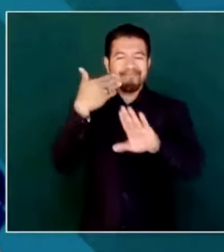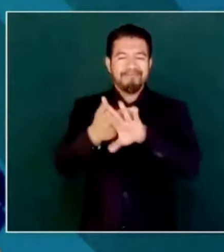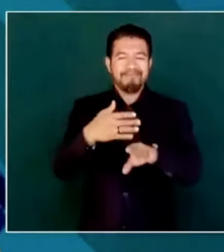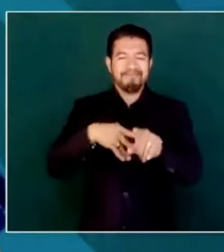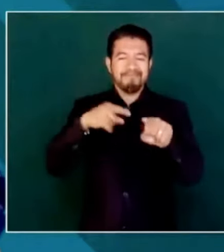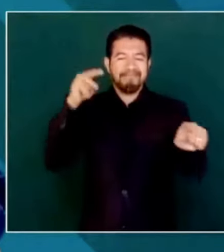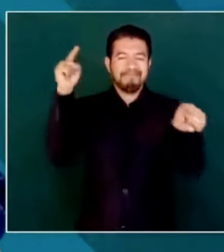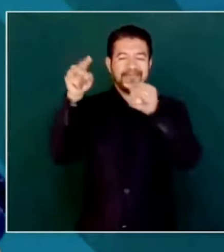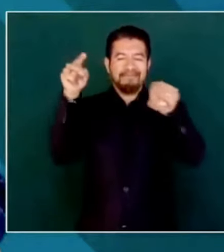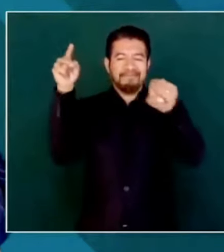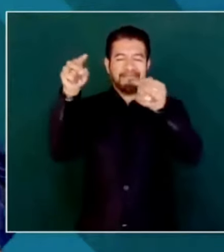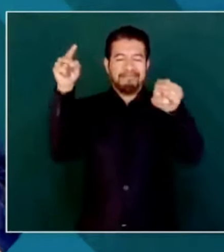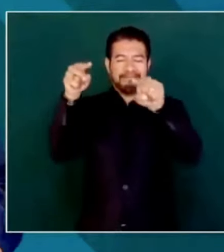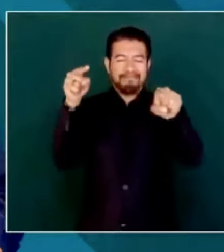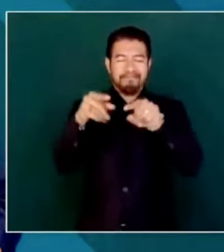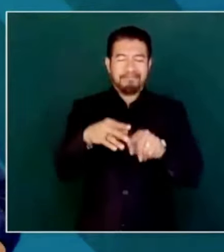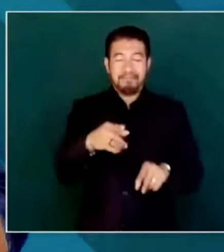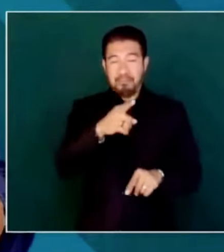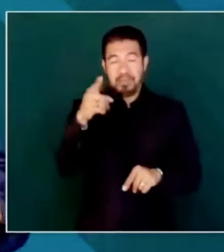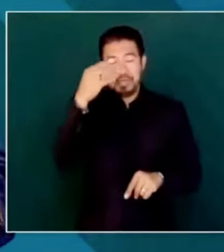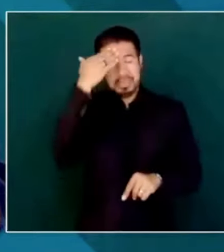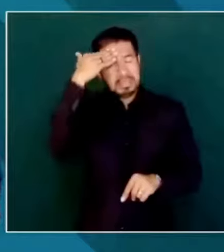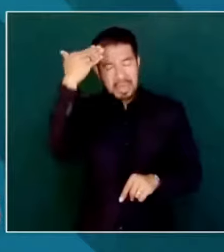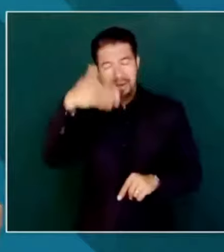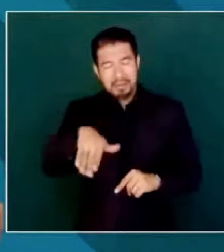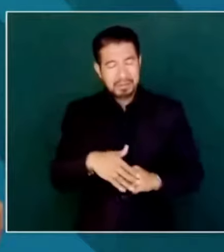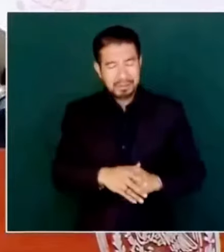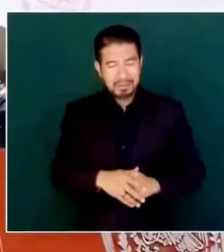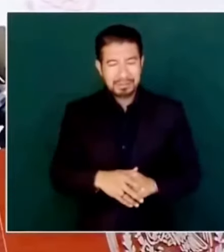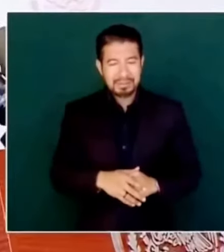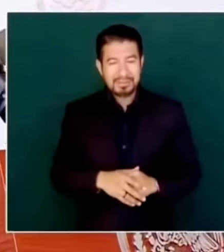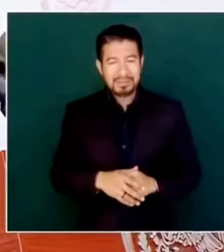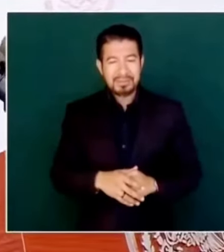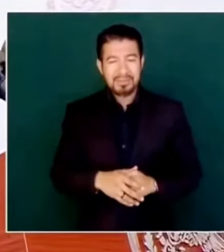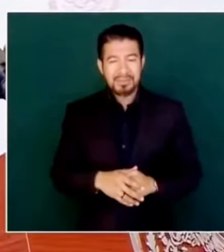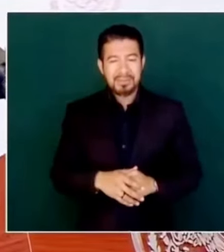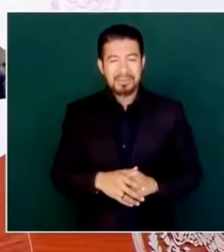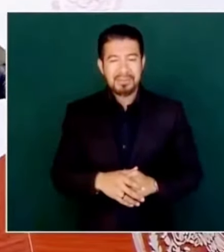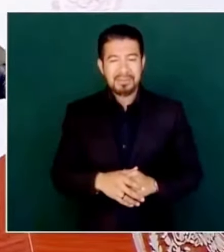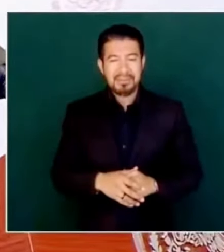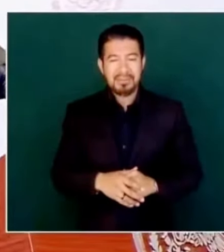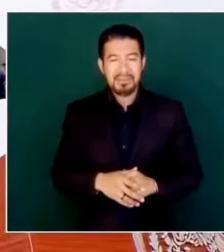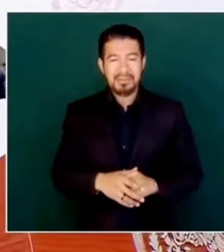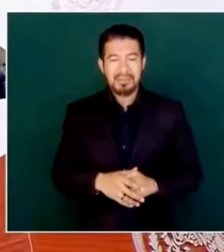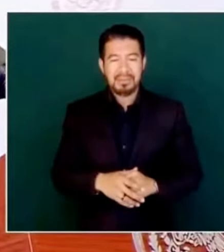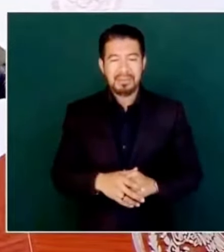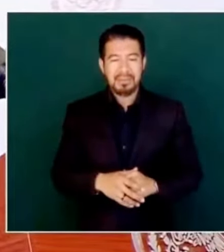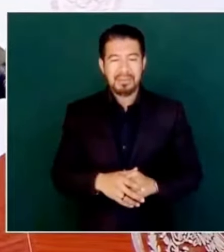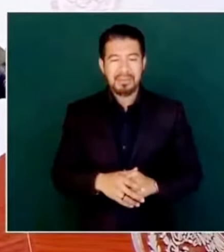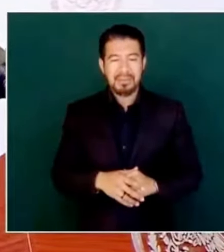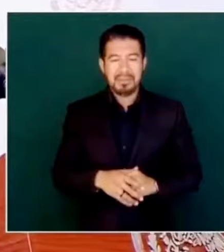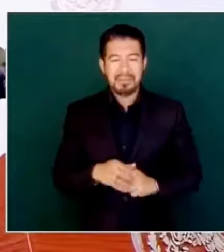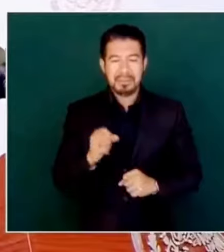sabe, del de Tepeitán.